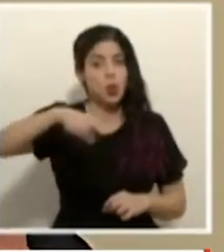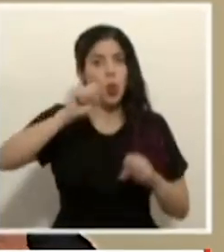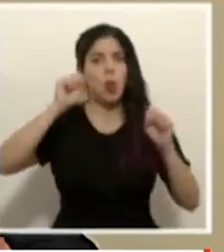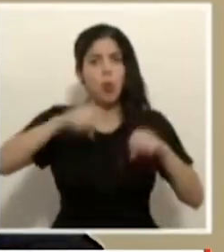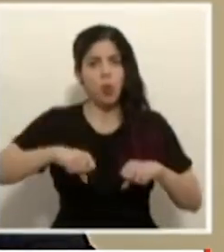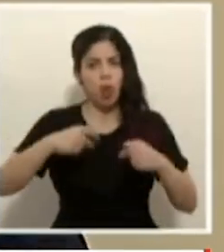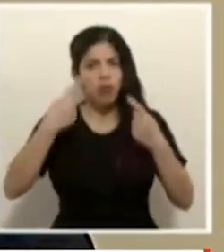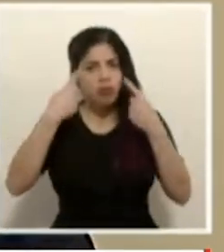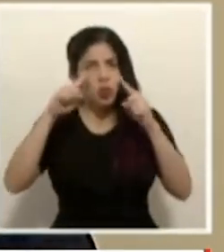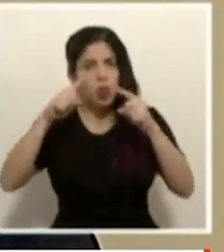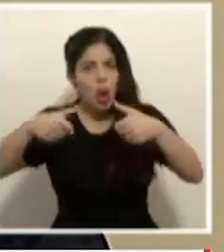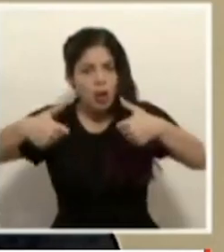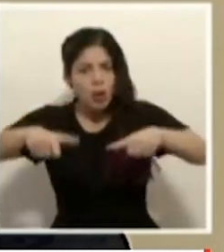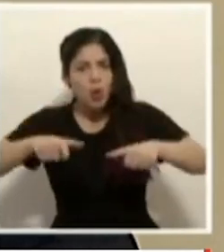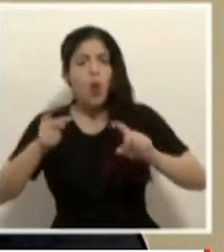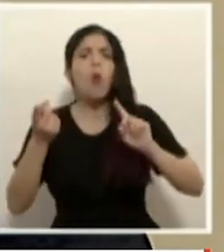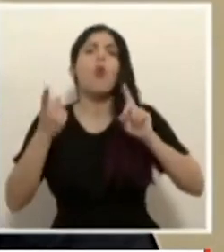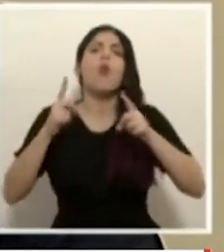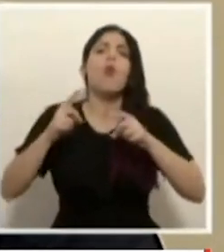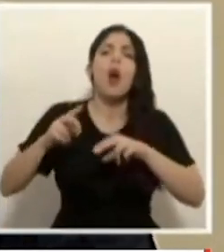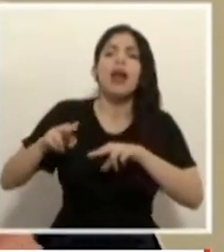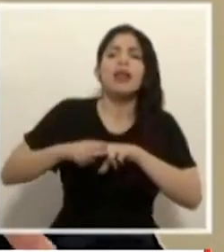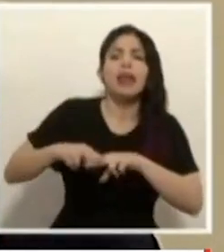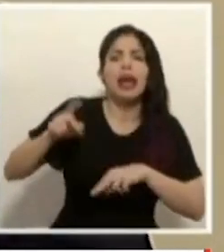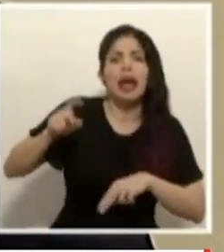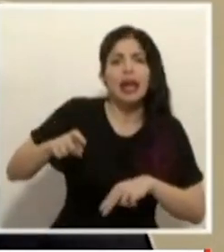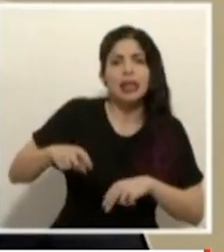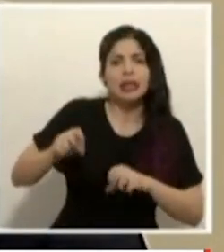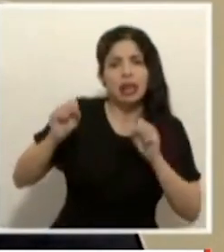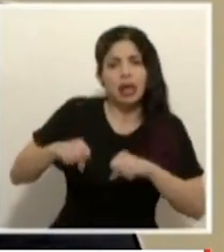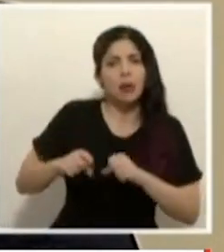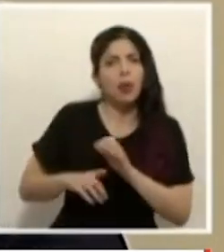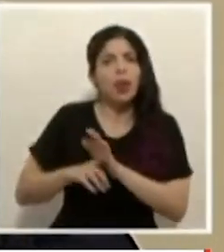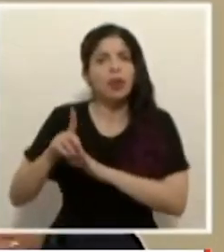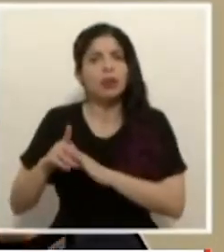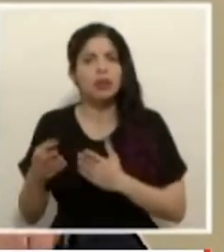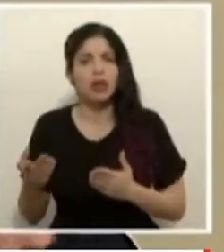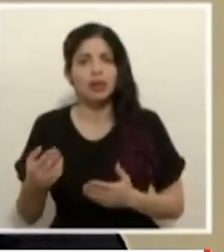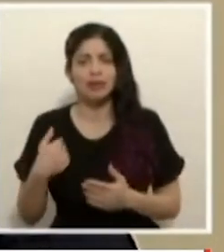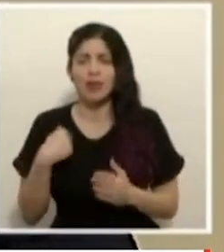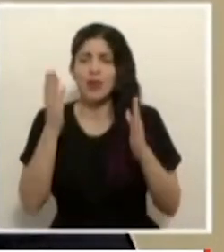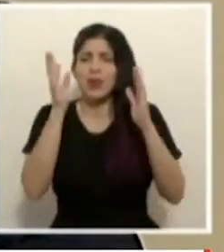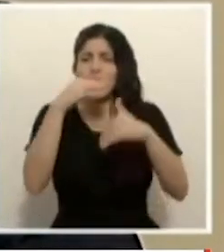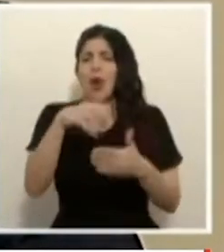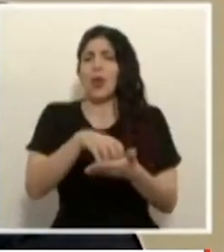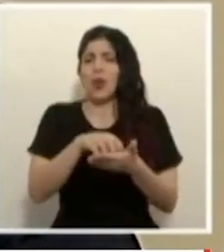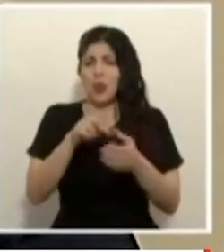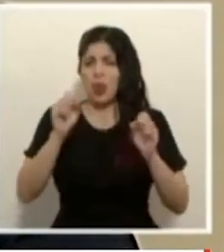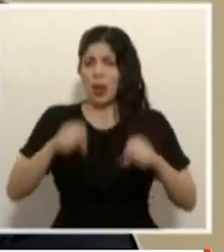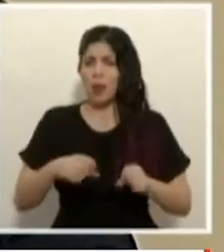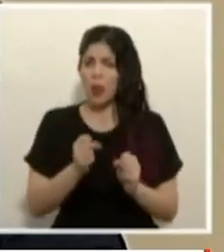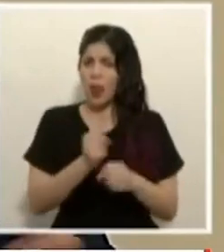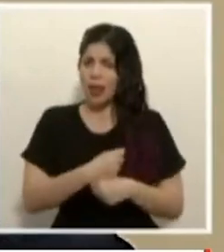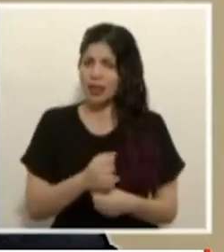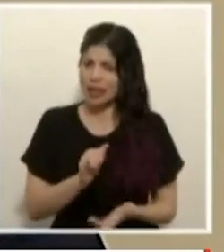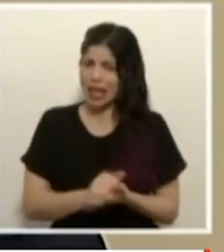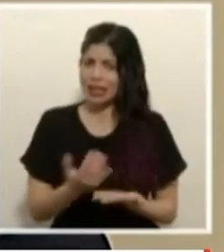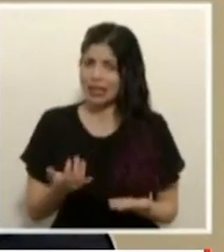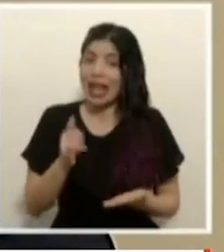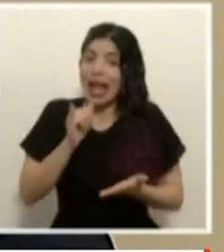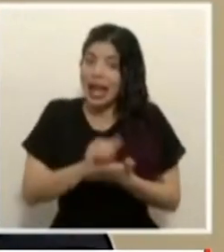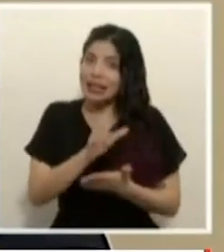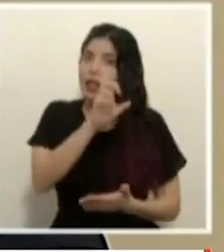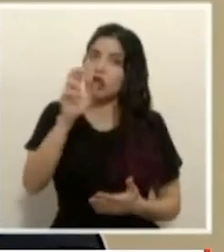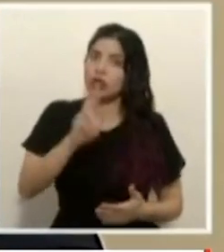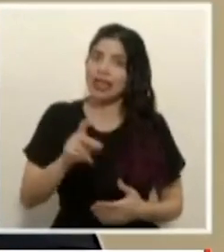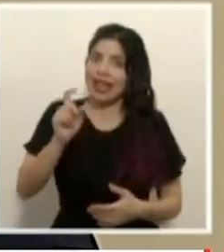consenso a cuál es el tren que necesitamos y que podemos desarrollar no tengo duda de que eso se puede hacer esa es la Costa Rica